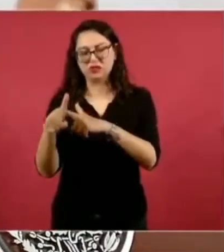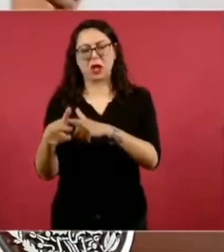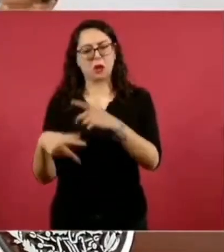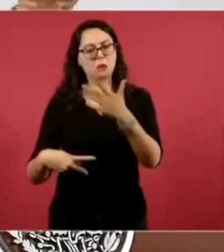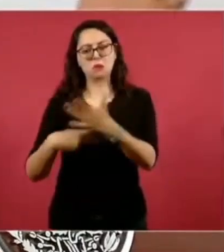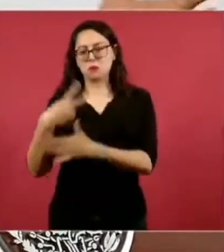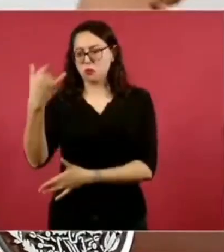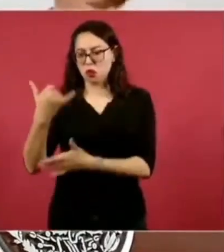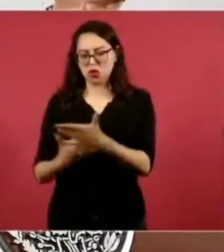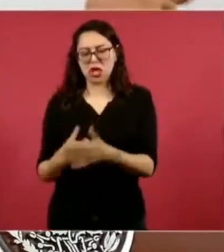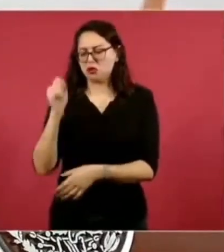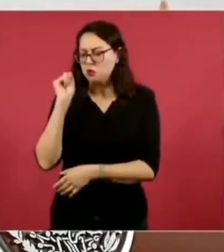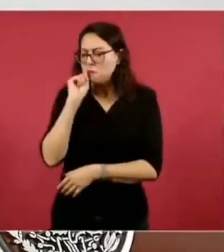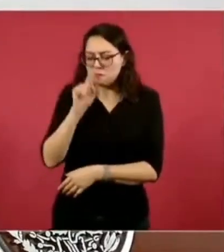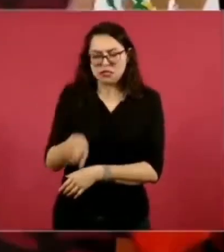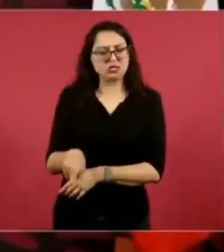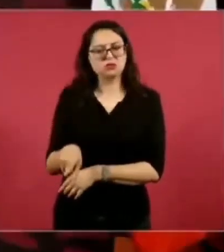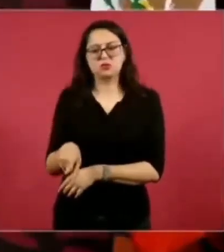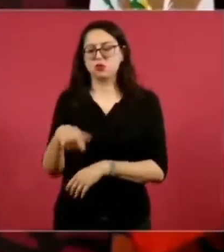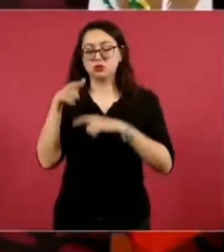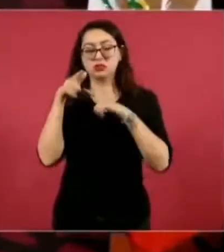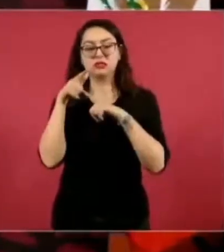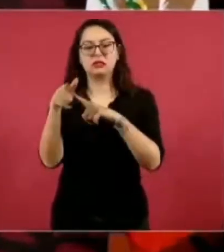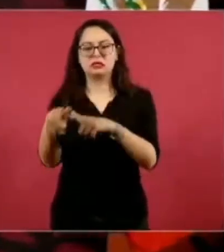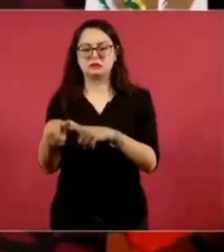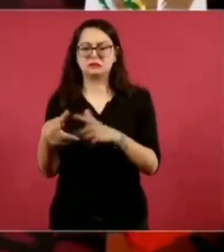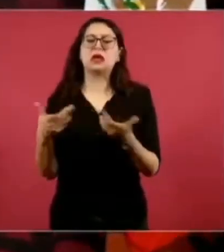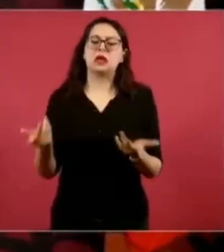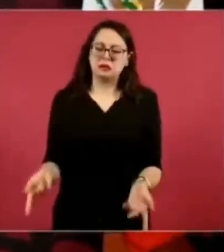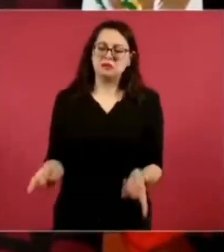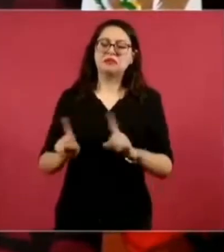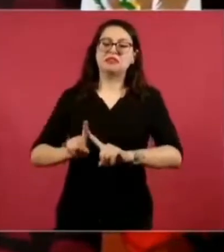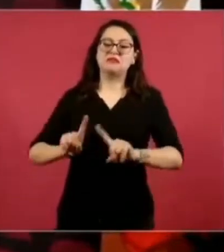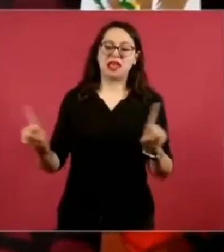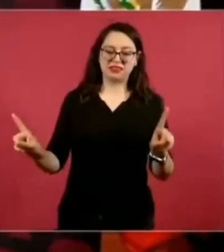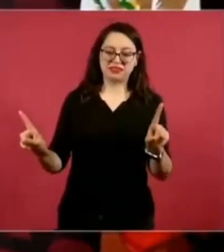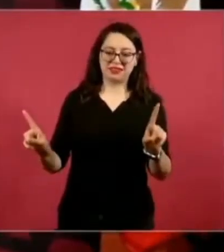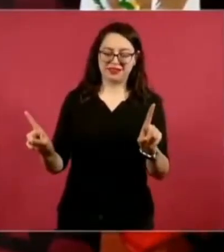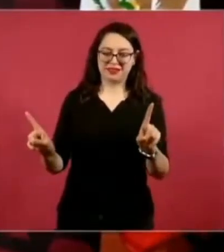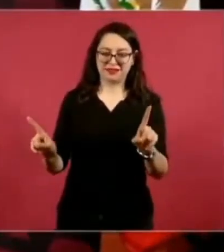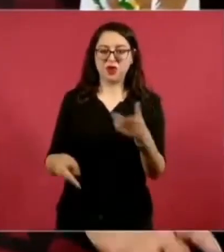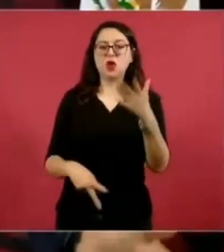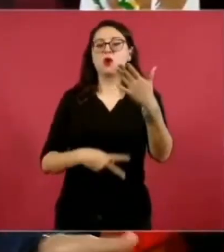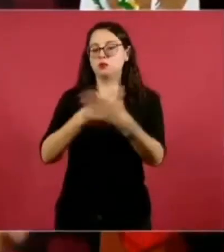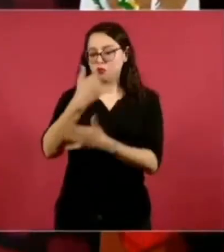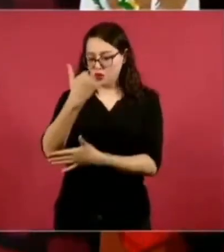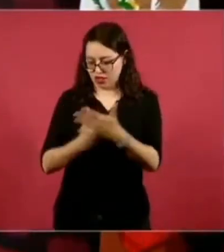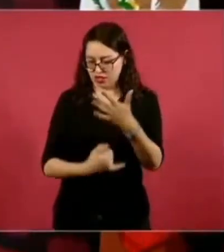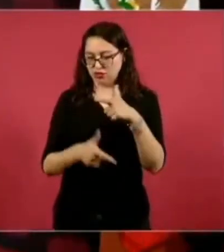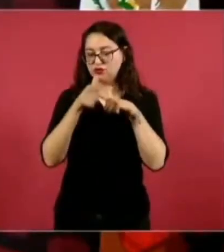en el estilo de gobernar, porque cada quien